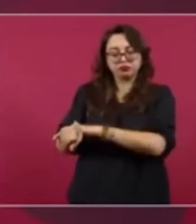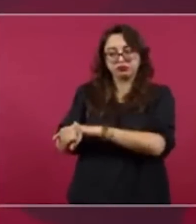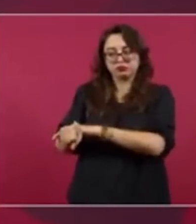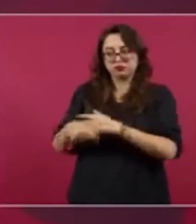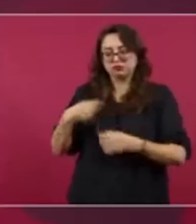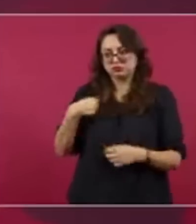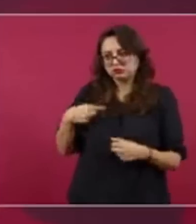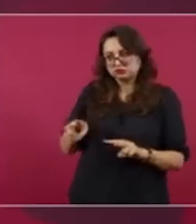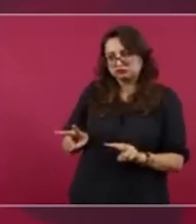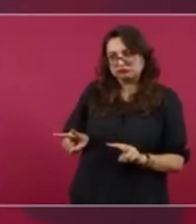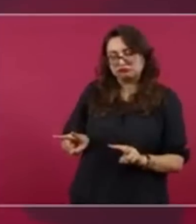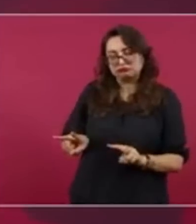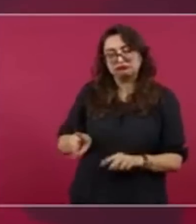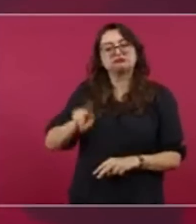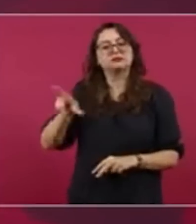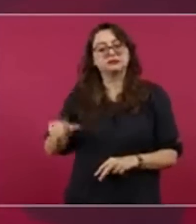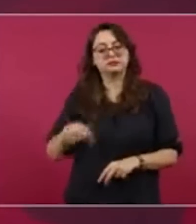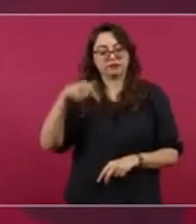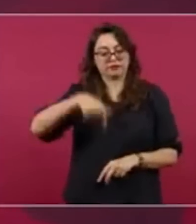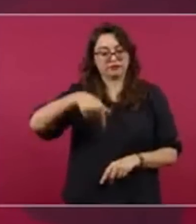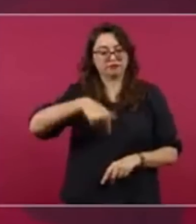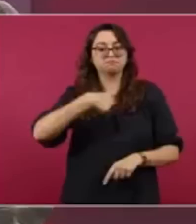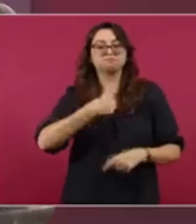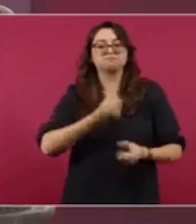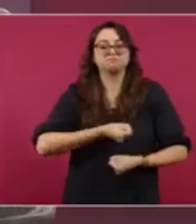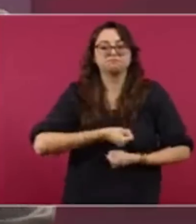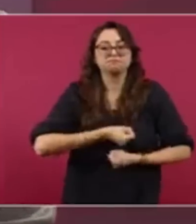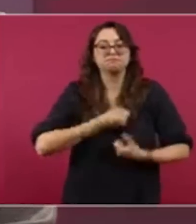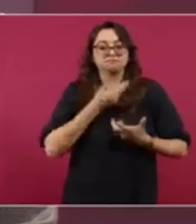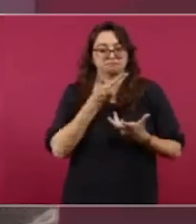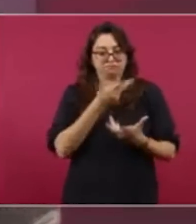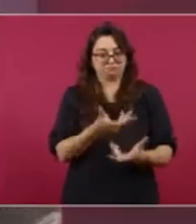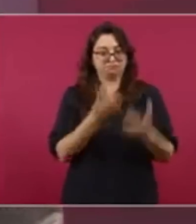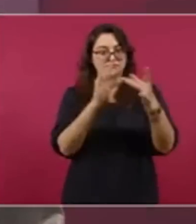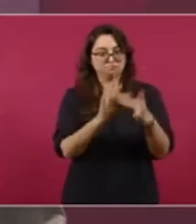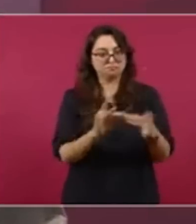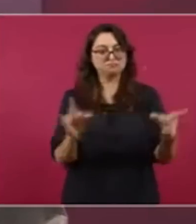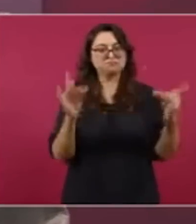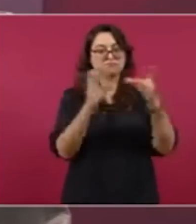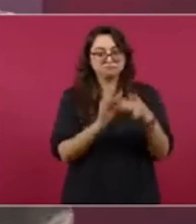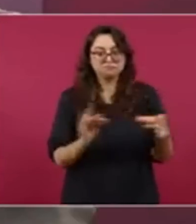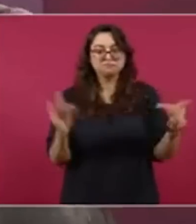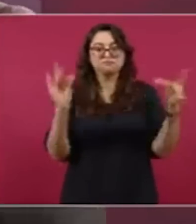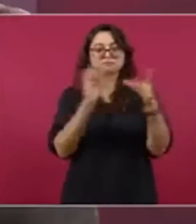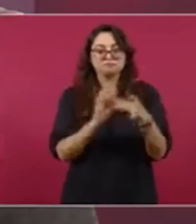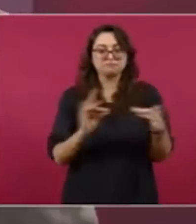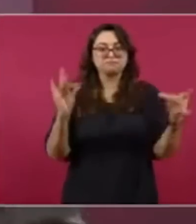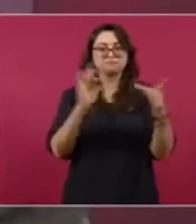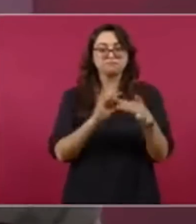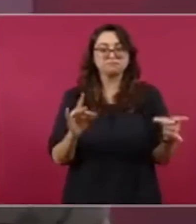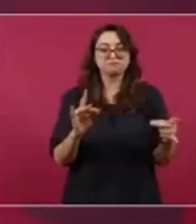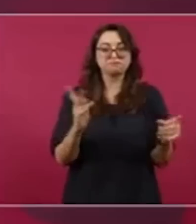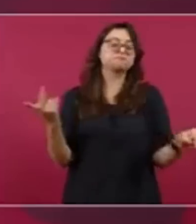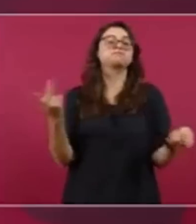expresidente